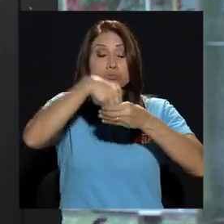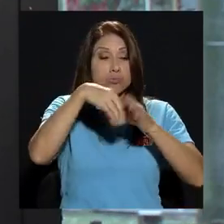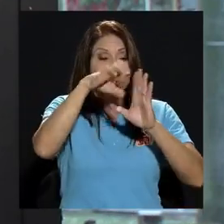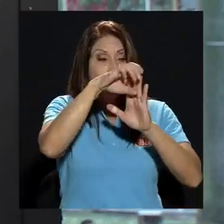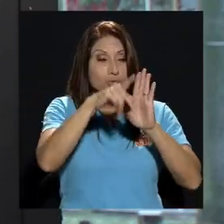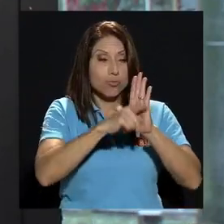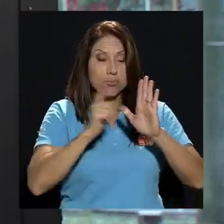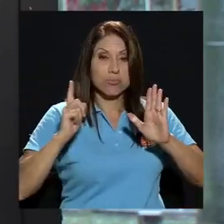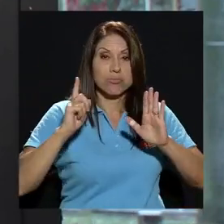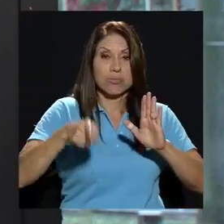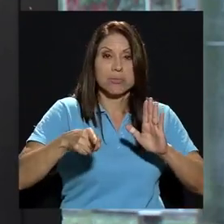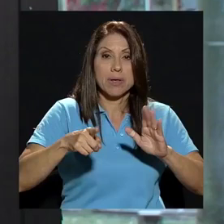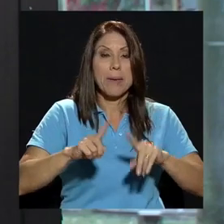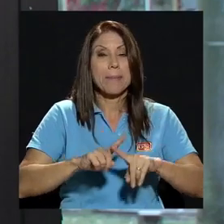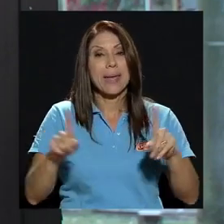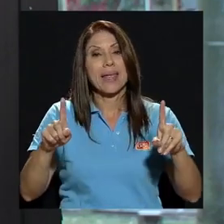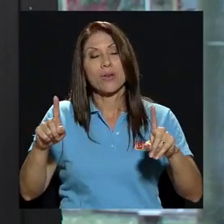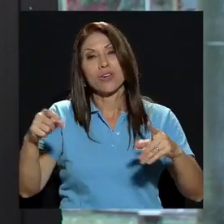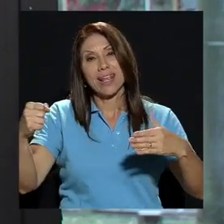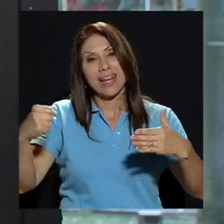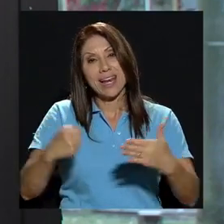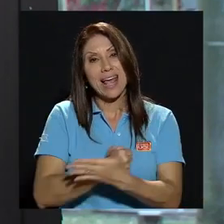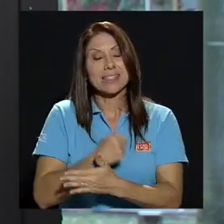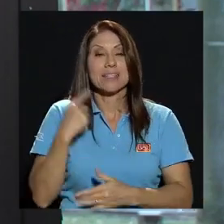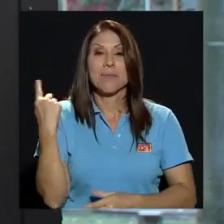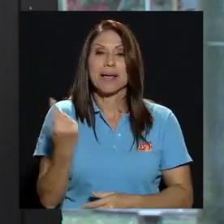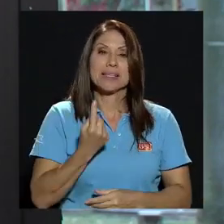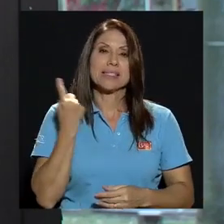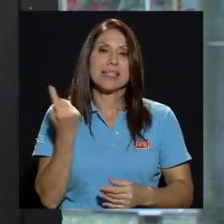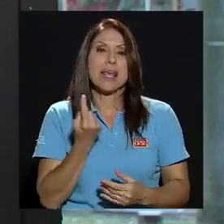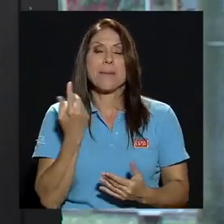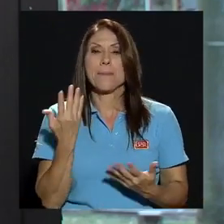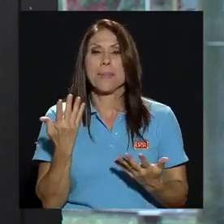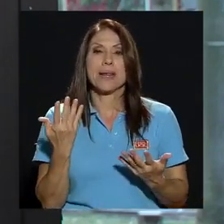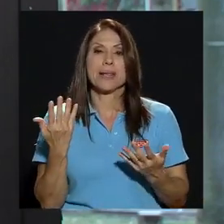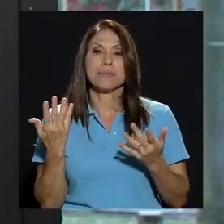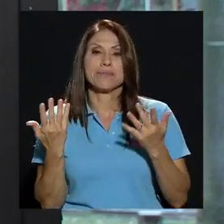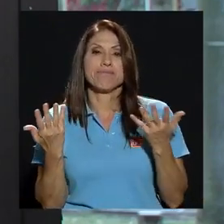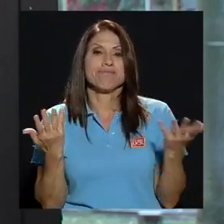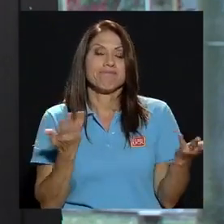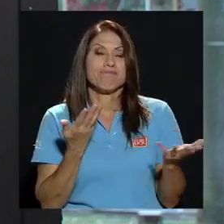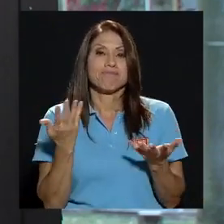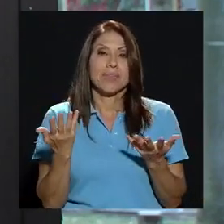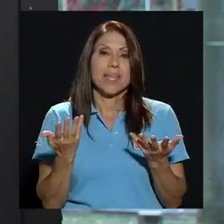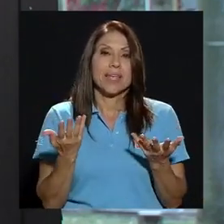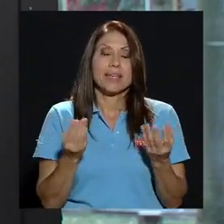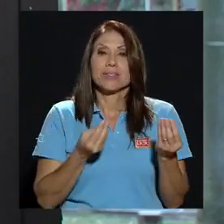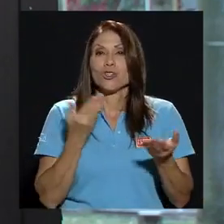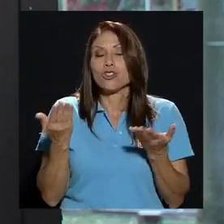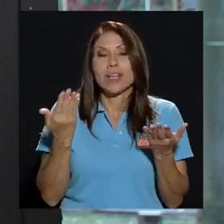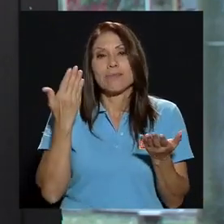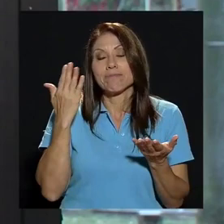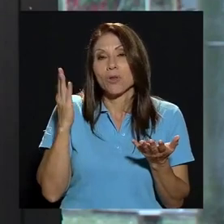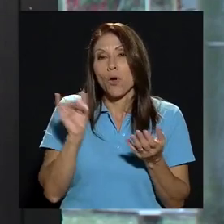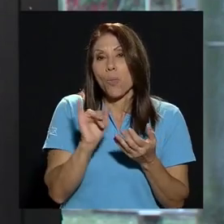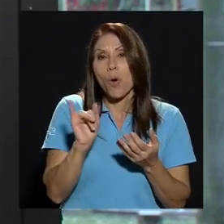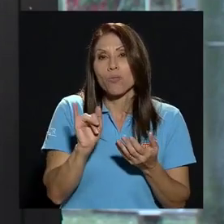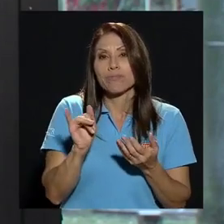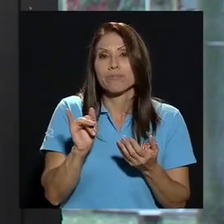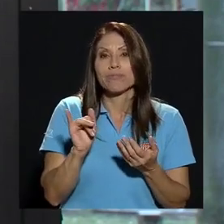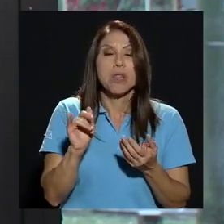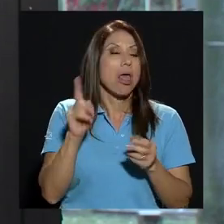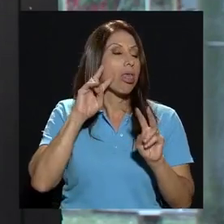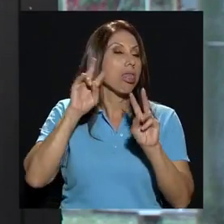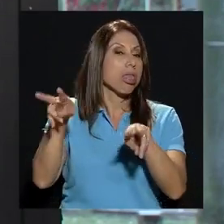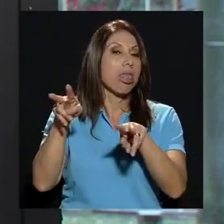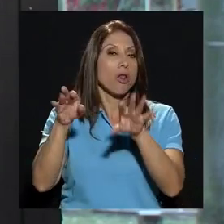pero que lástima que siempre digamos se ponga de lejos o no se le eche una mano a lo que es importante